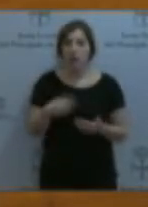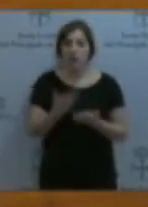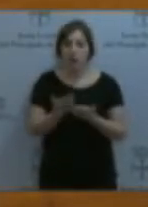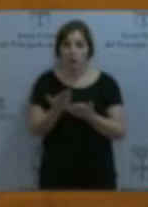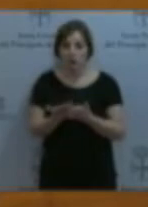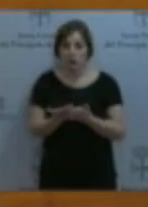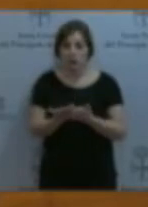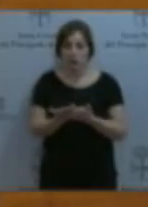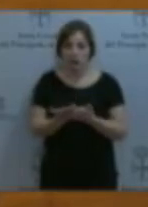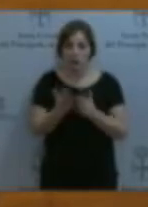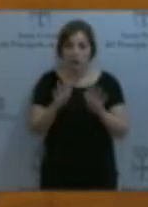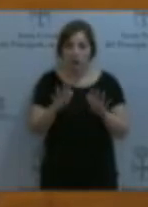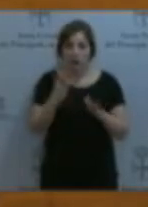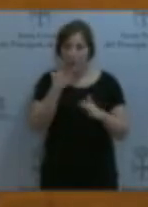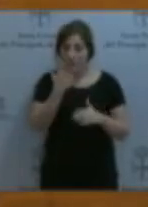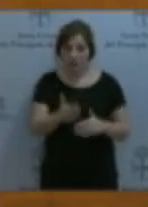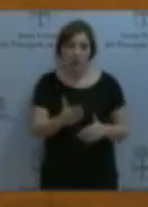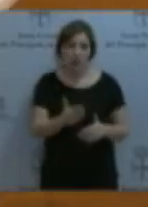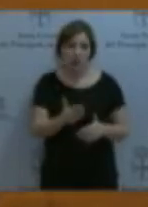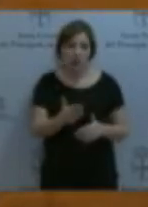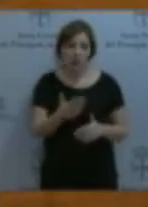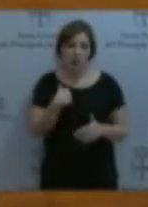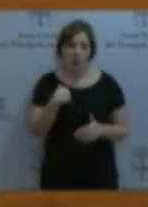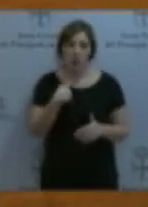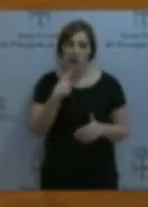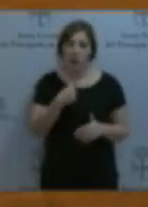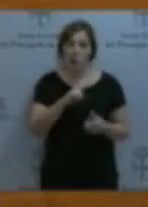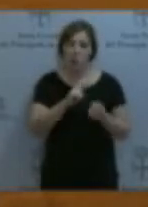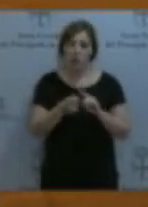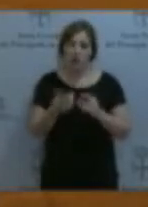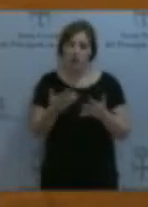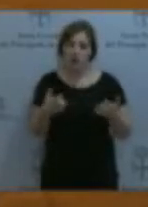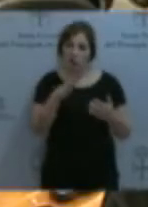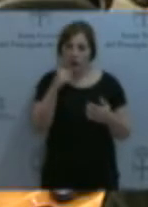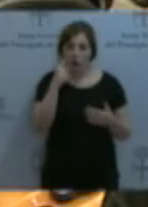sentido llevaremos, pero sinceramente les invito a modificar el texto para poderlo aprobar nosotros.